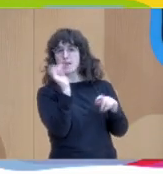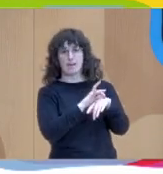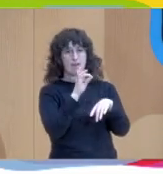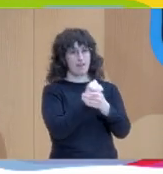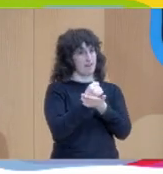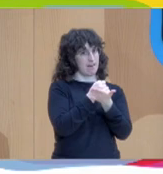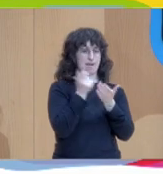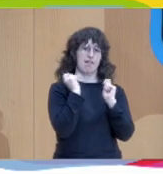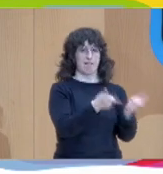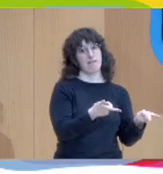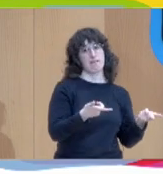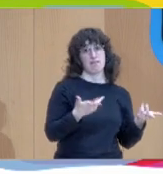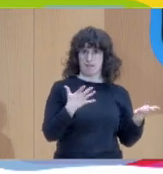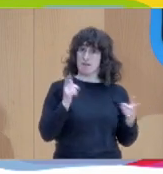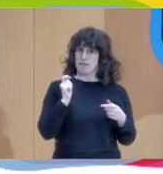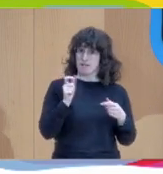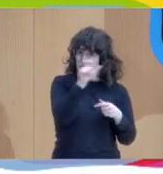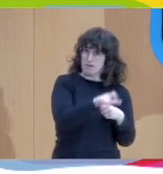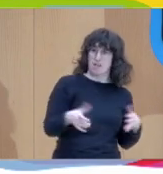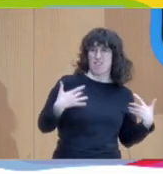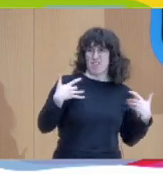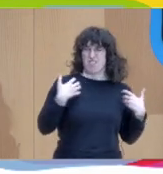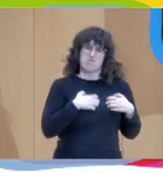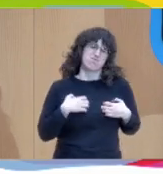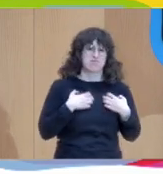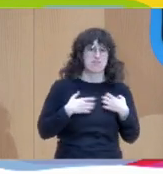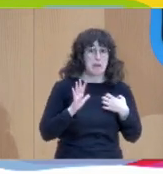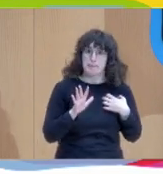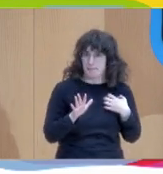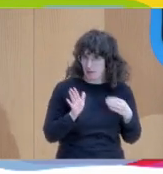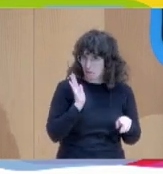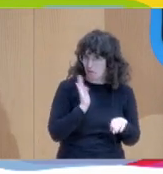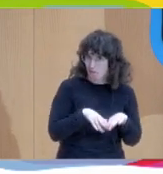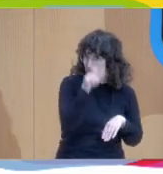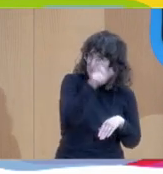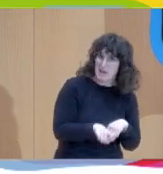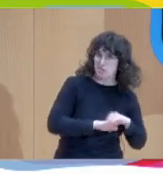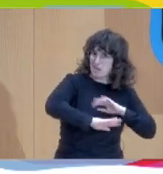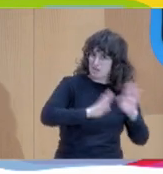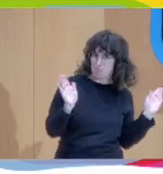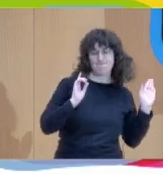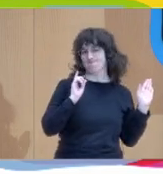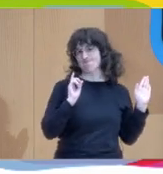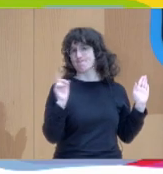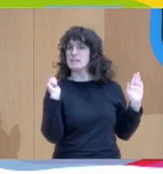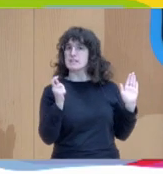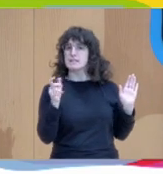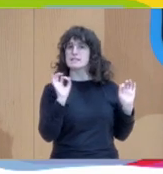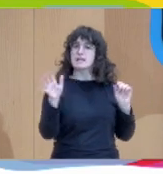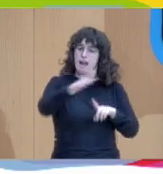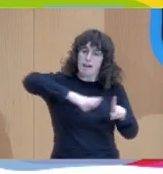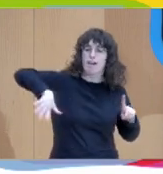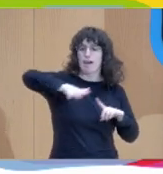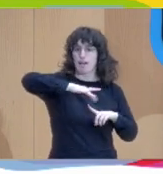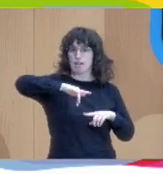de ese malestar no están solo en la persona, están en un contexto más amplio del cual todos podemos formar parte del problema y también